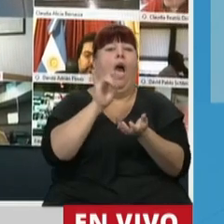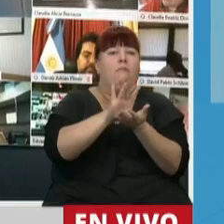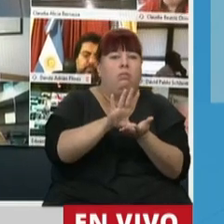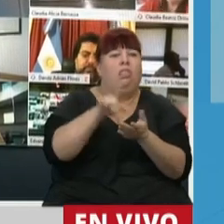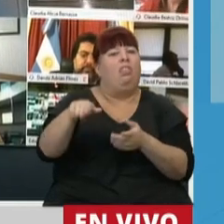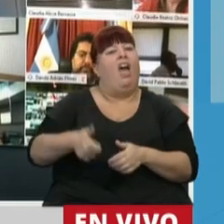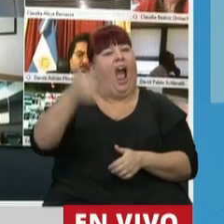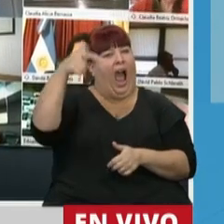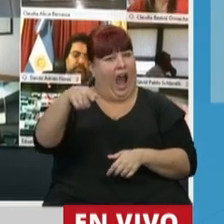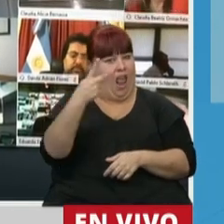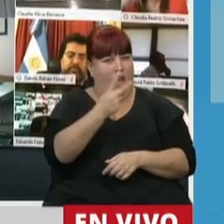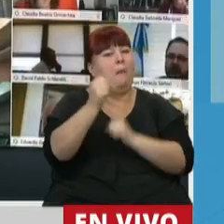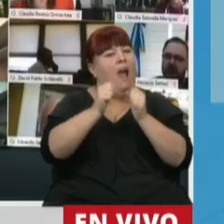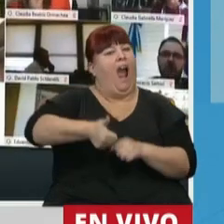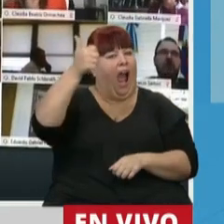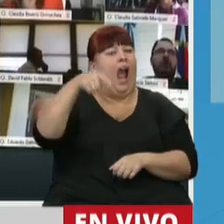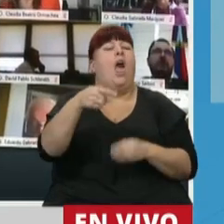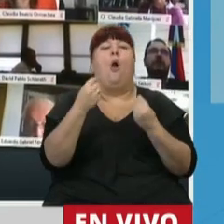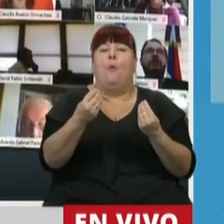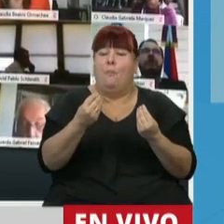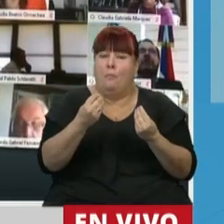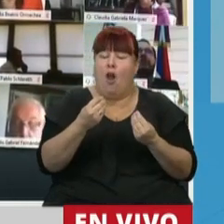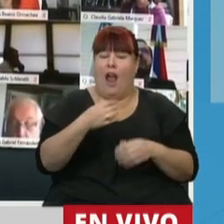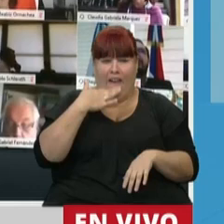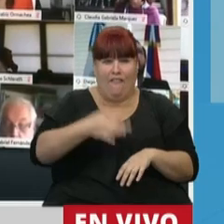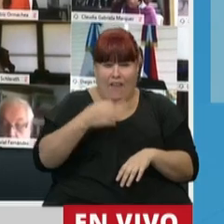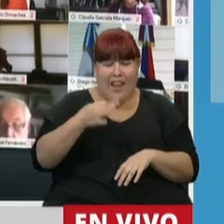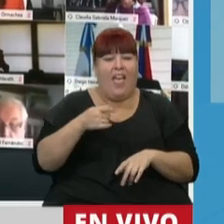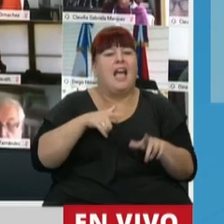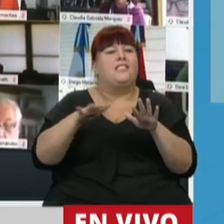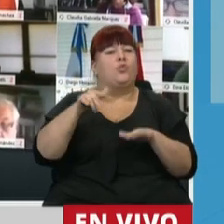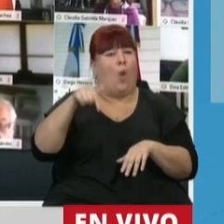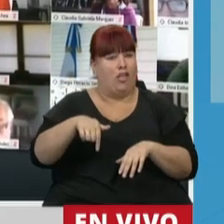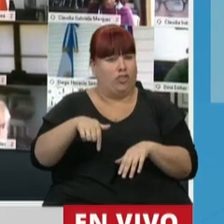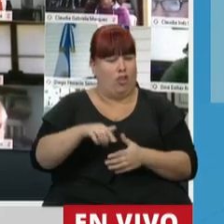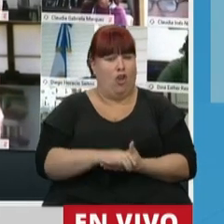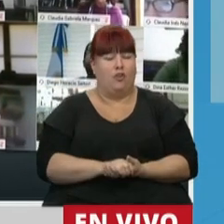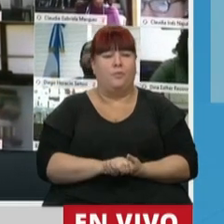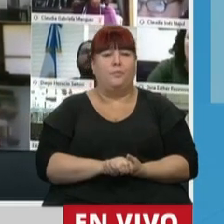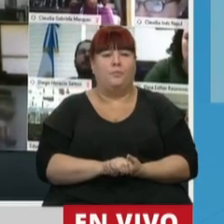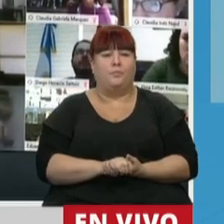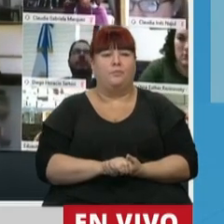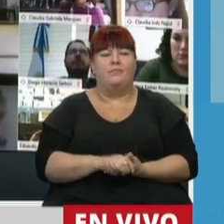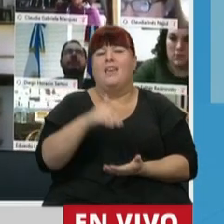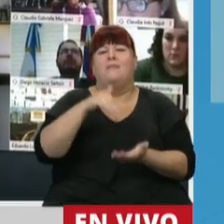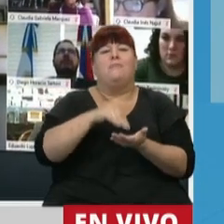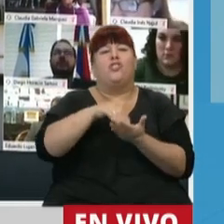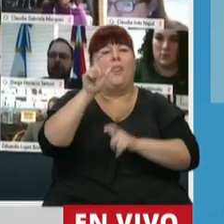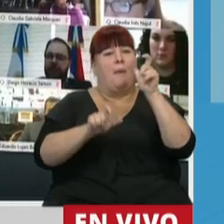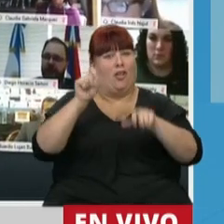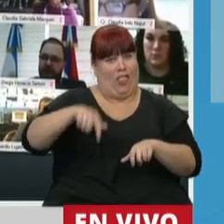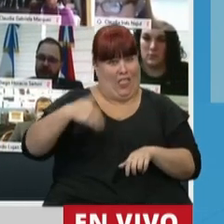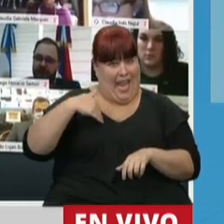ganado. Y ha ganado porque la verdad que el panorama que presentan millones de